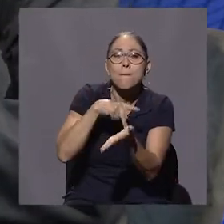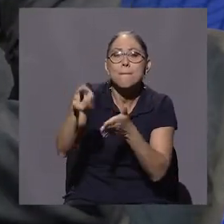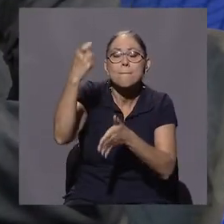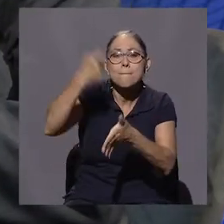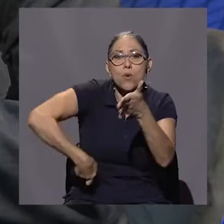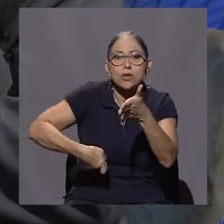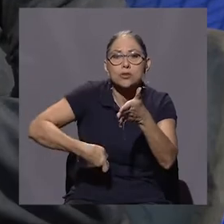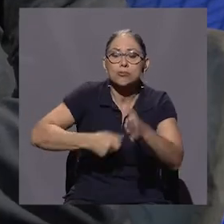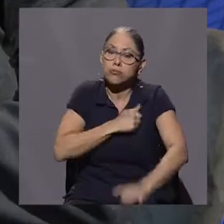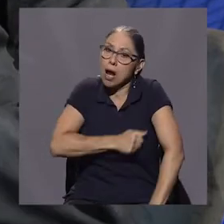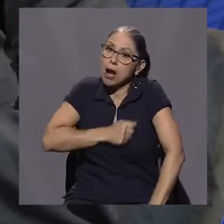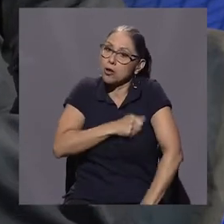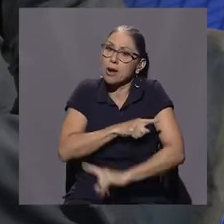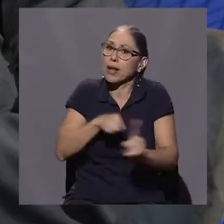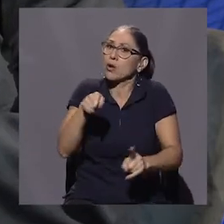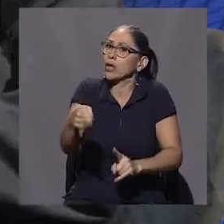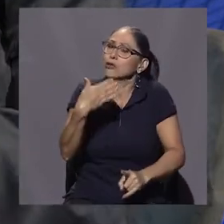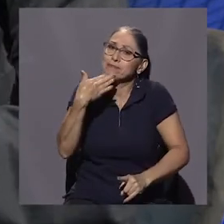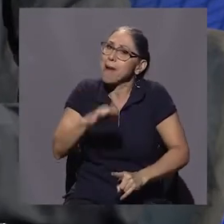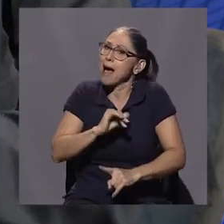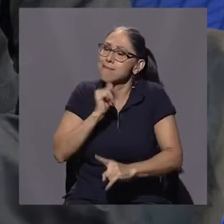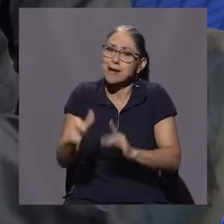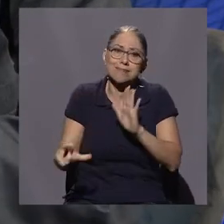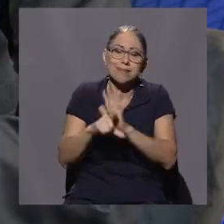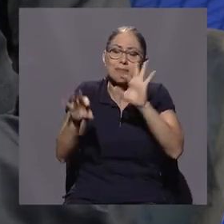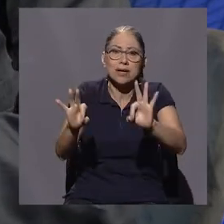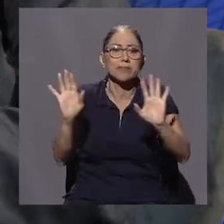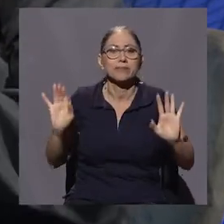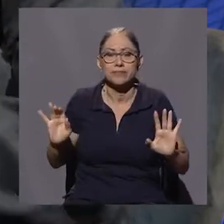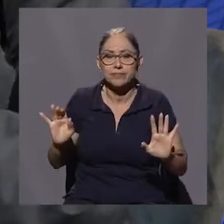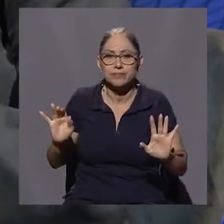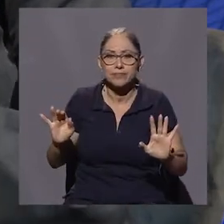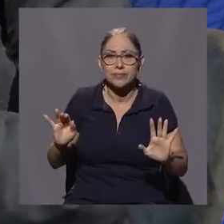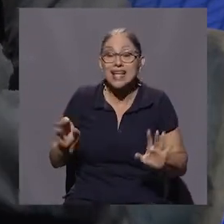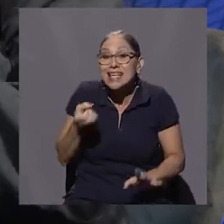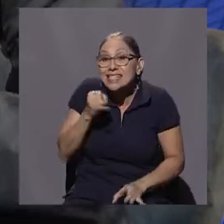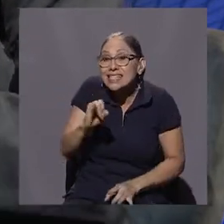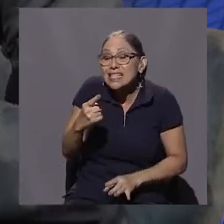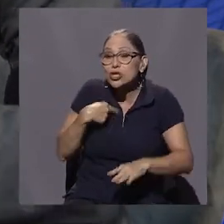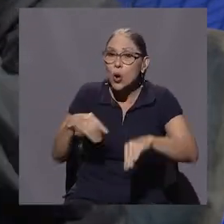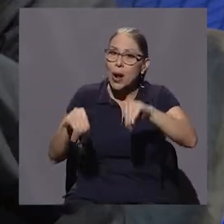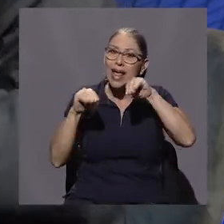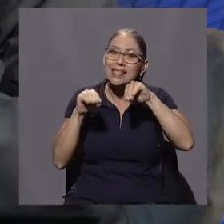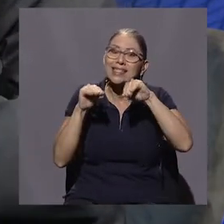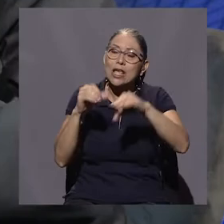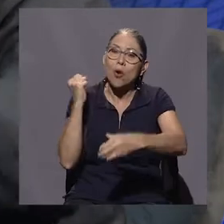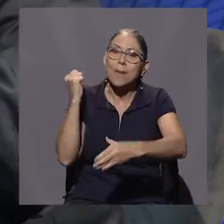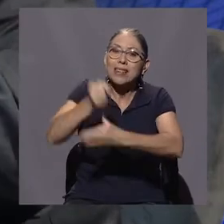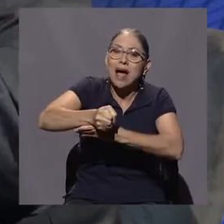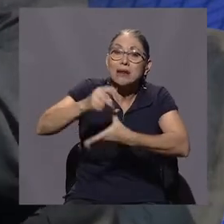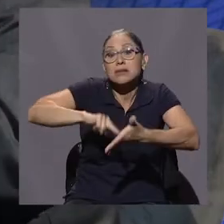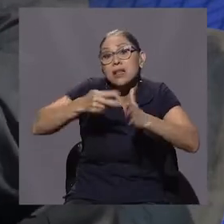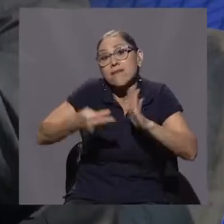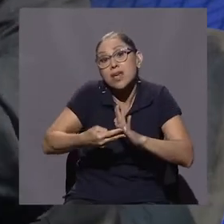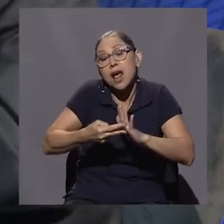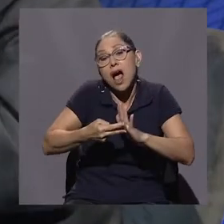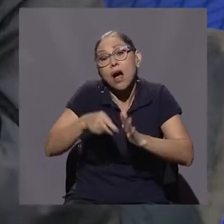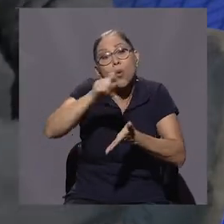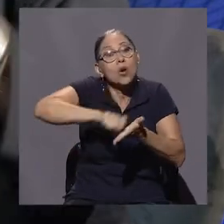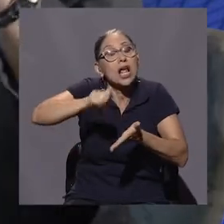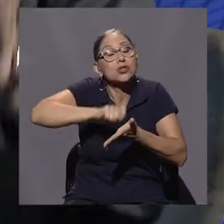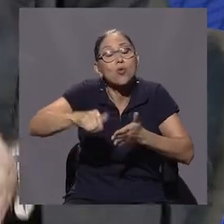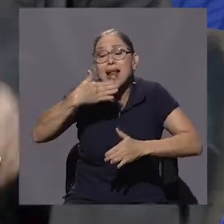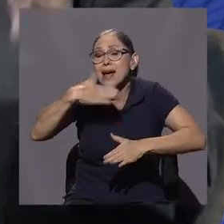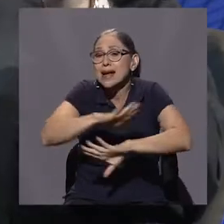eso es una escuela criminal. Así de fácil. Porque yo, si enseño a matar, es una escuela criminal.